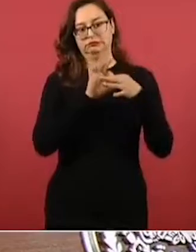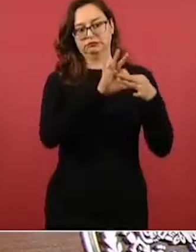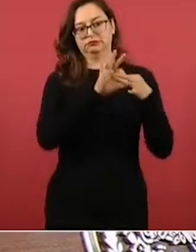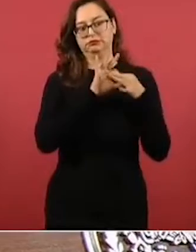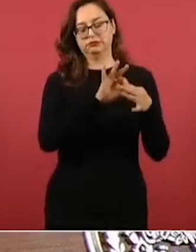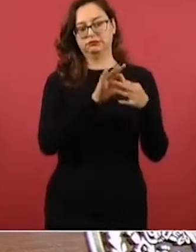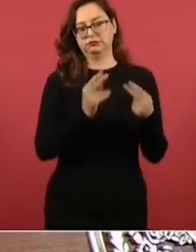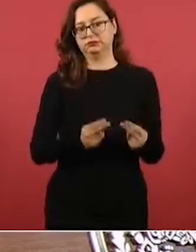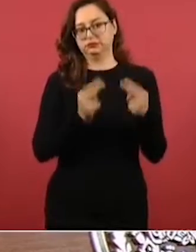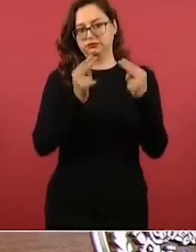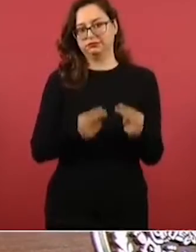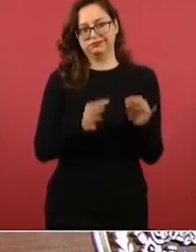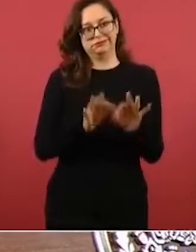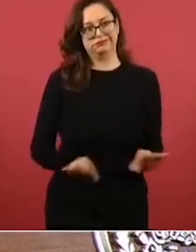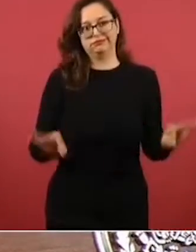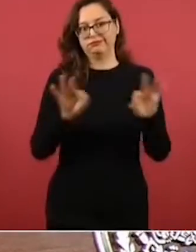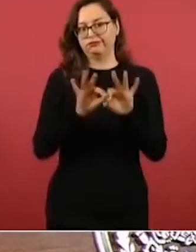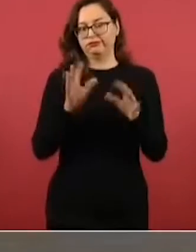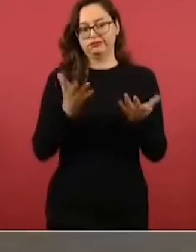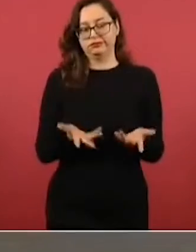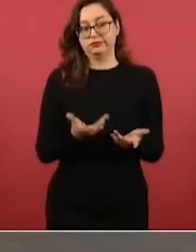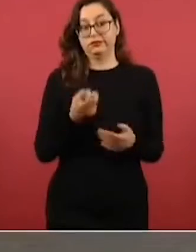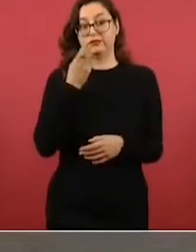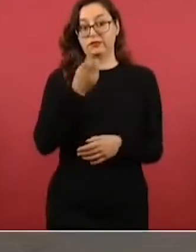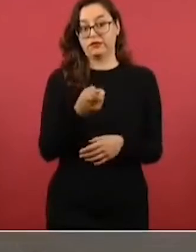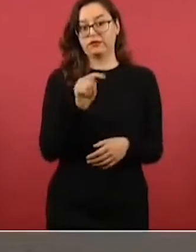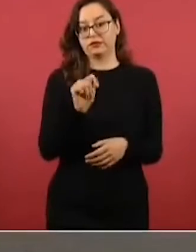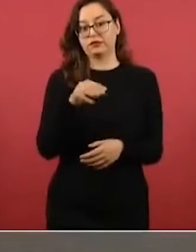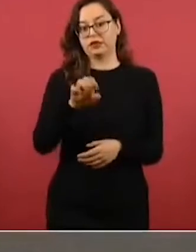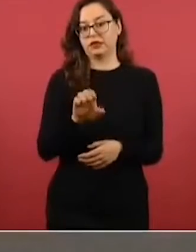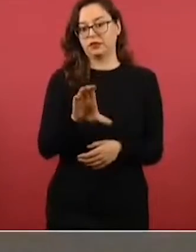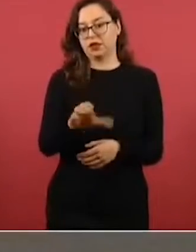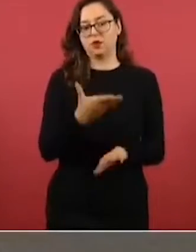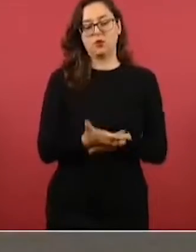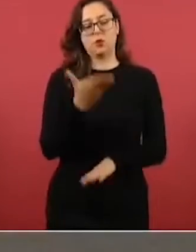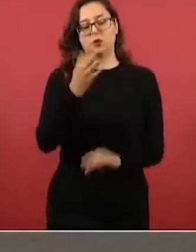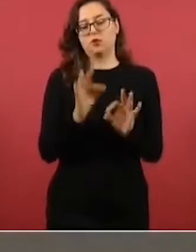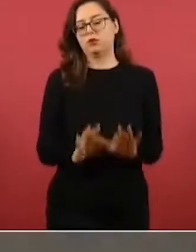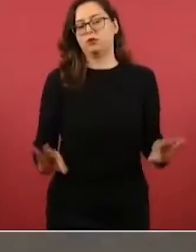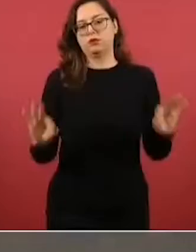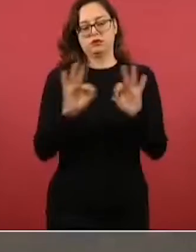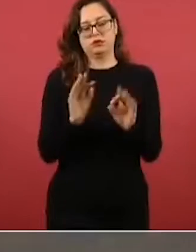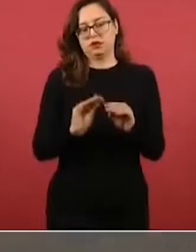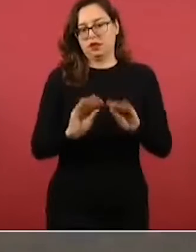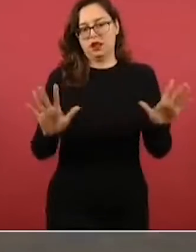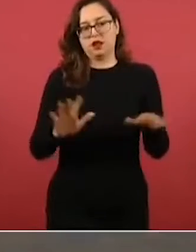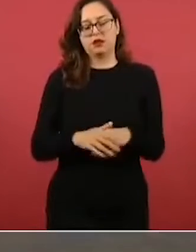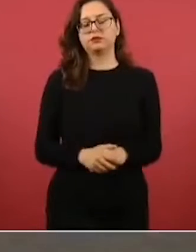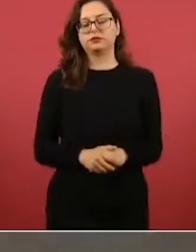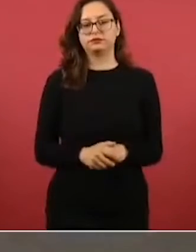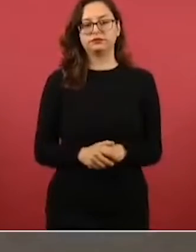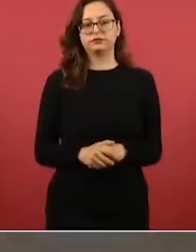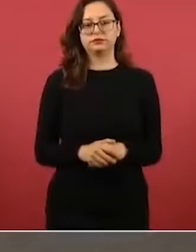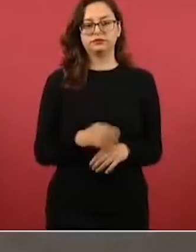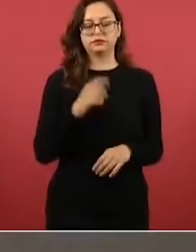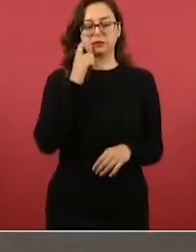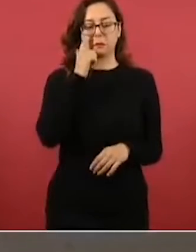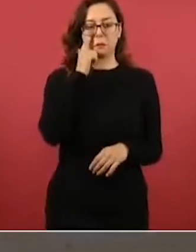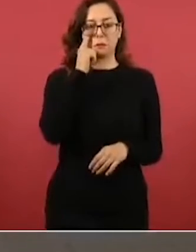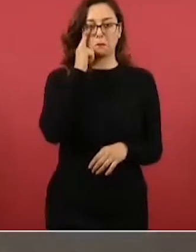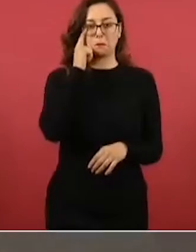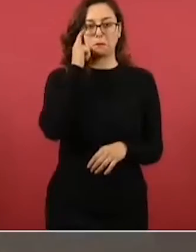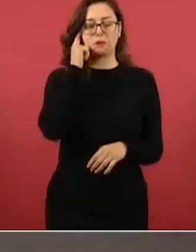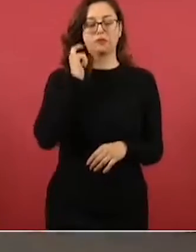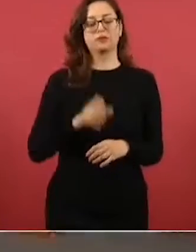circunstancias difíciles el país va a salir adelante. En su simulador, la próxima recesión global, Moody's Analytics, que